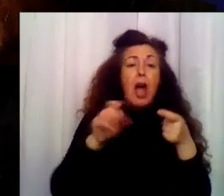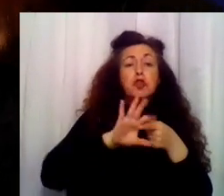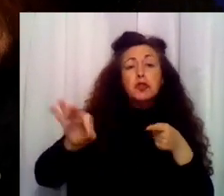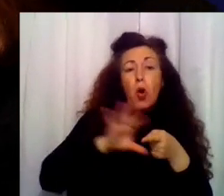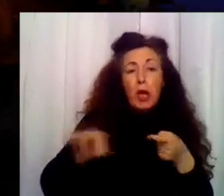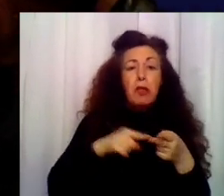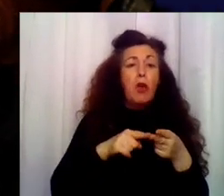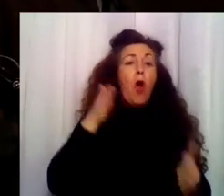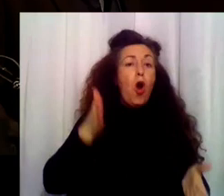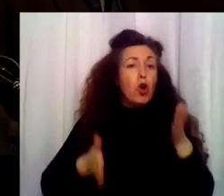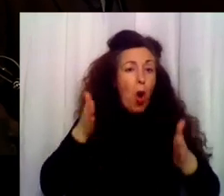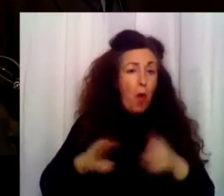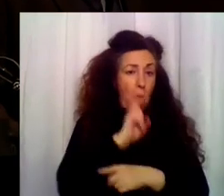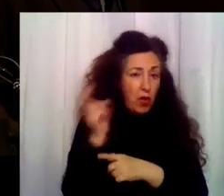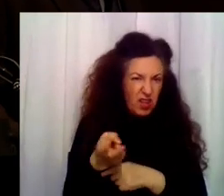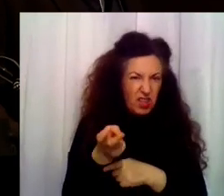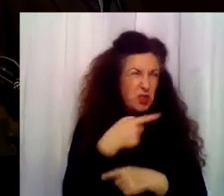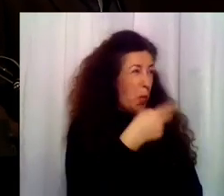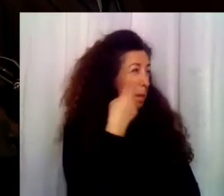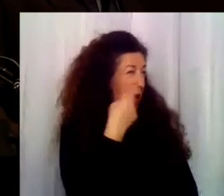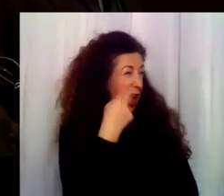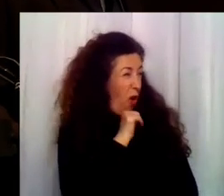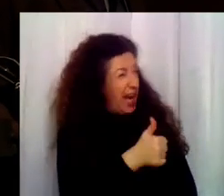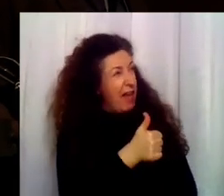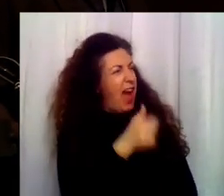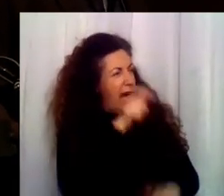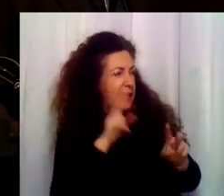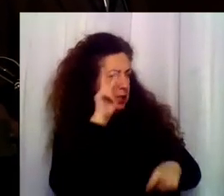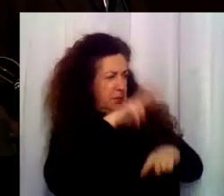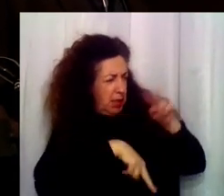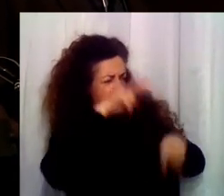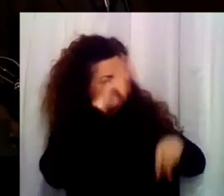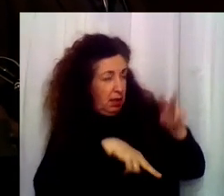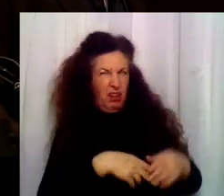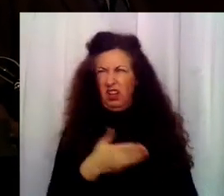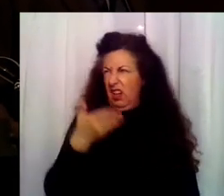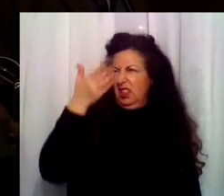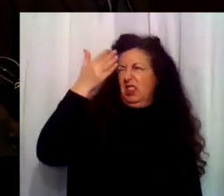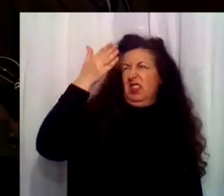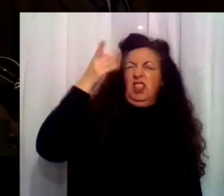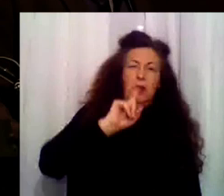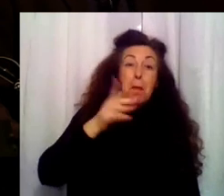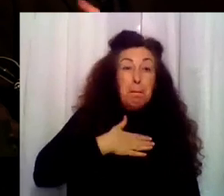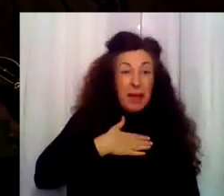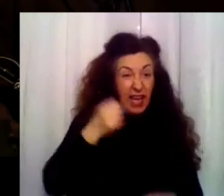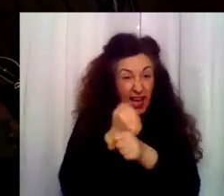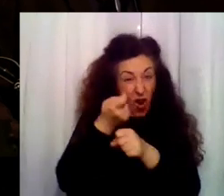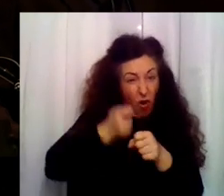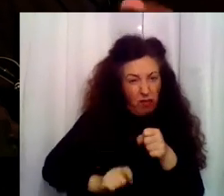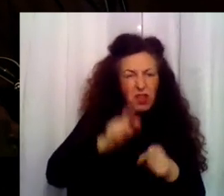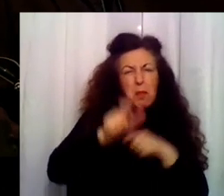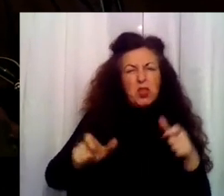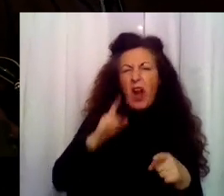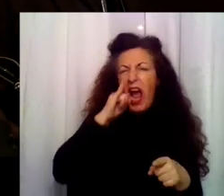de lo que salga. ¿No tienes miedo de que te miren raro? Ah, no, no, sí. Anda que no hay hijos de puta en mi oficio y en el tuyo.